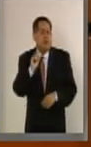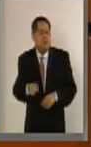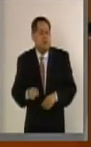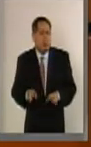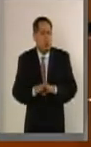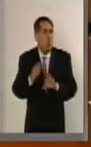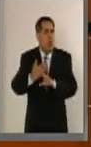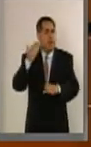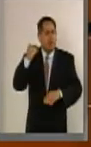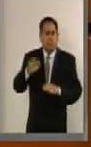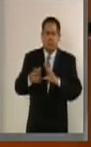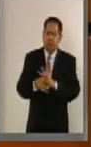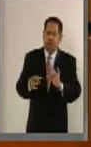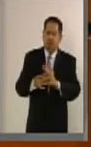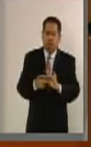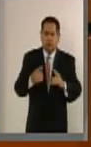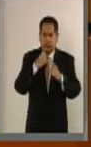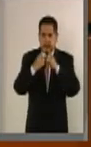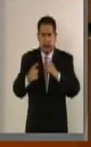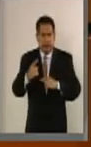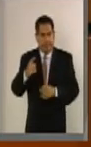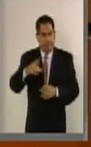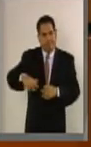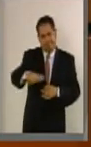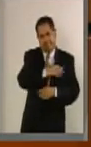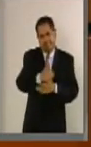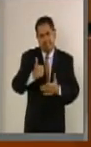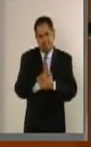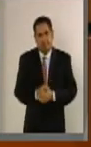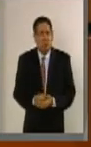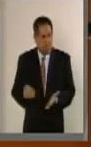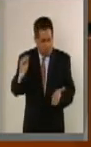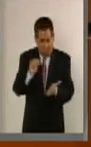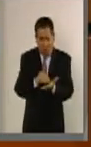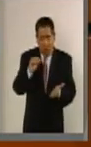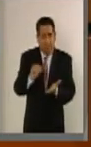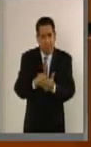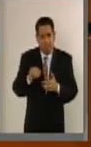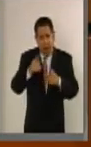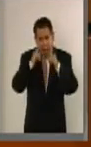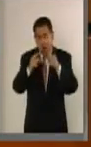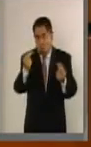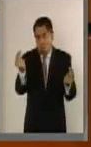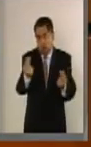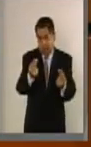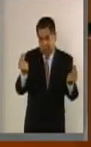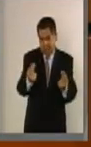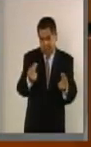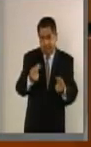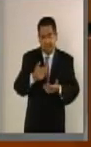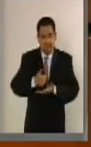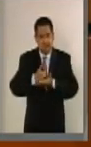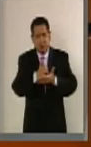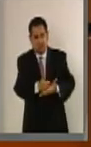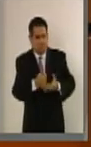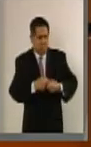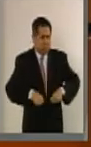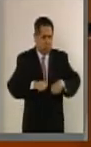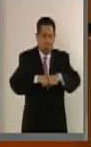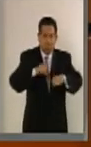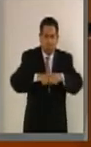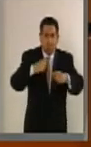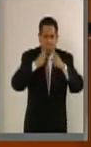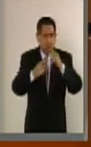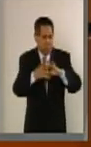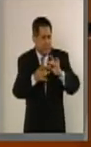denuncias en las concentraciones urbanas. Sigue siendo indispensable y urgente atender el clamor social que demanda